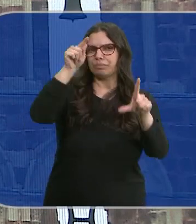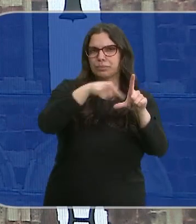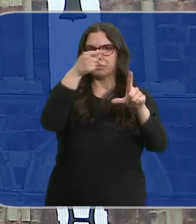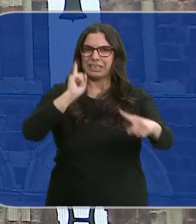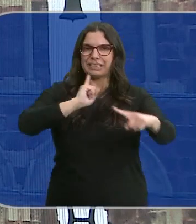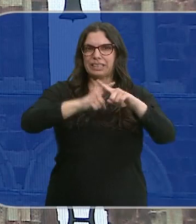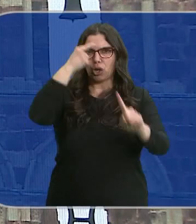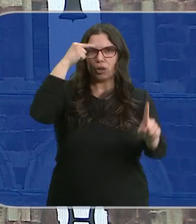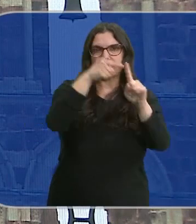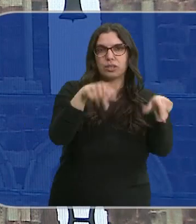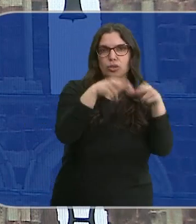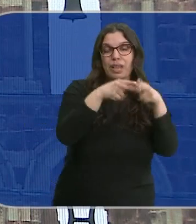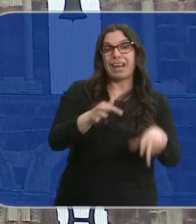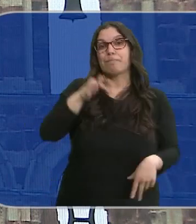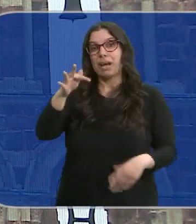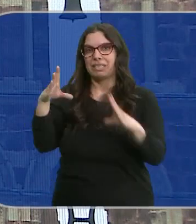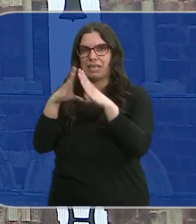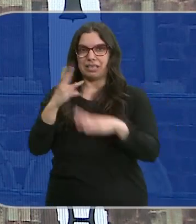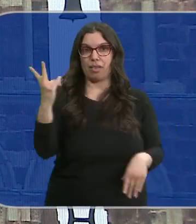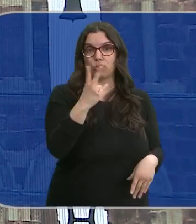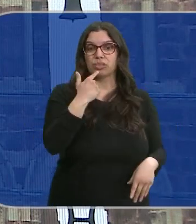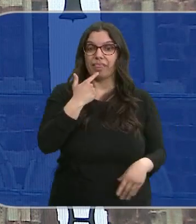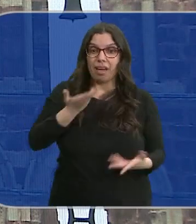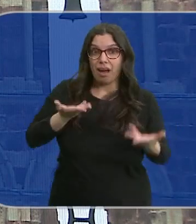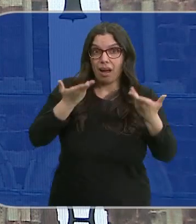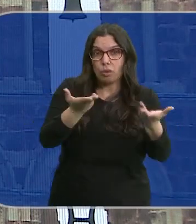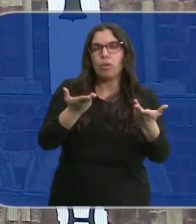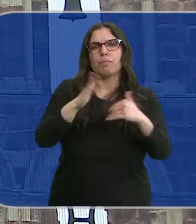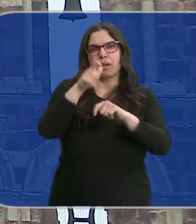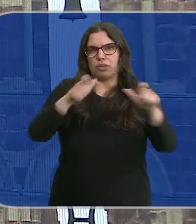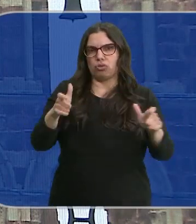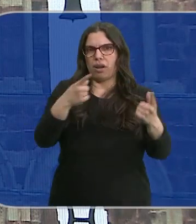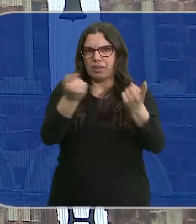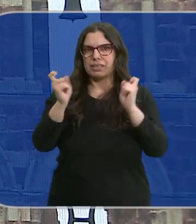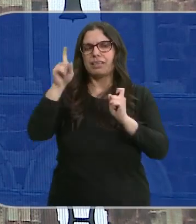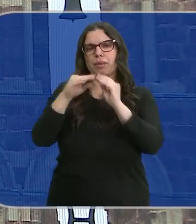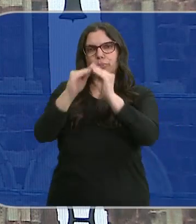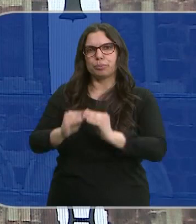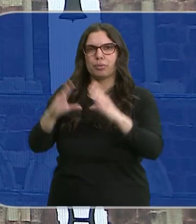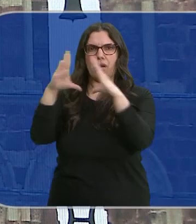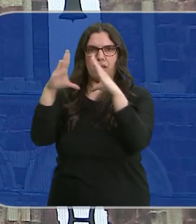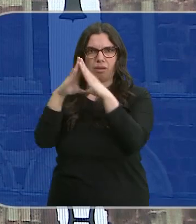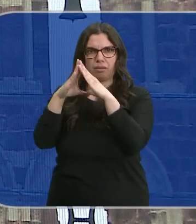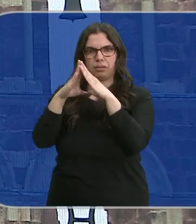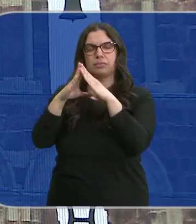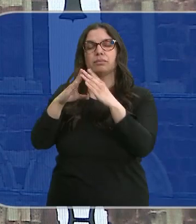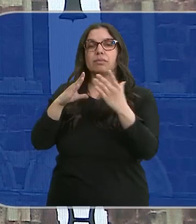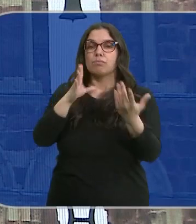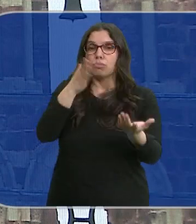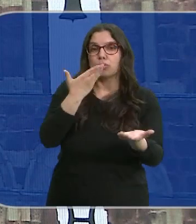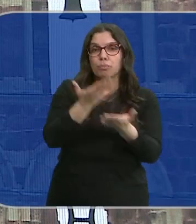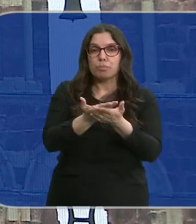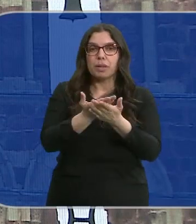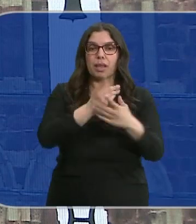X de fines sociales y de la Iglesia. Con ese dinero se ayuda, dicen, a los que más lo necesitan y se reparan templos. Por eso piden que cada vez sean más los que